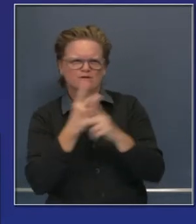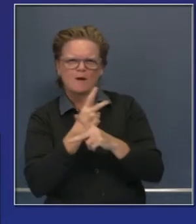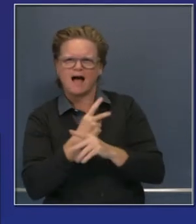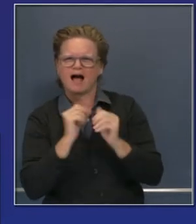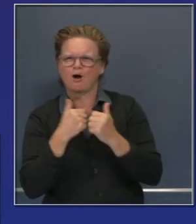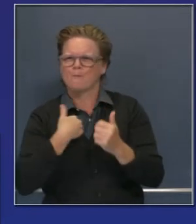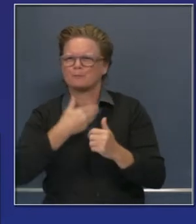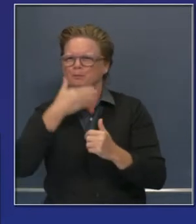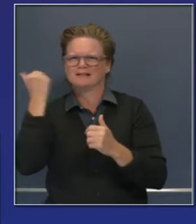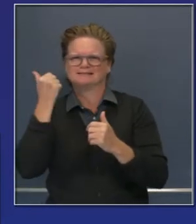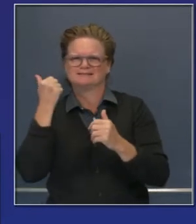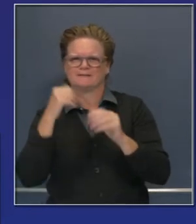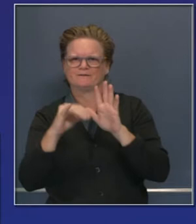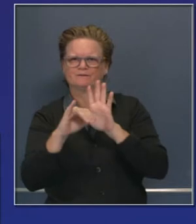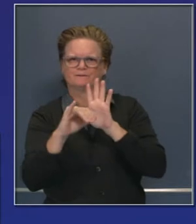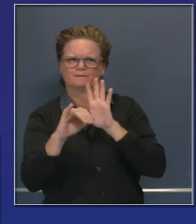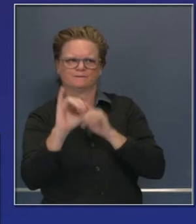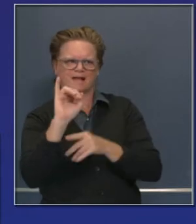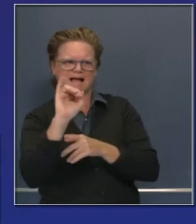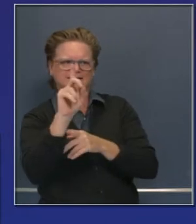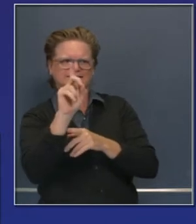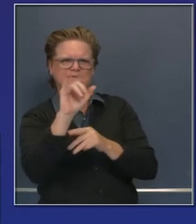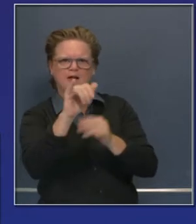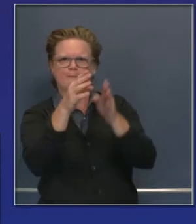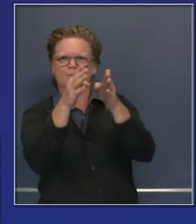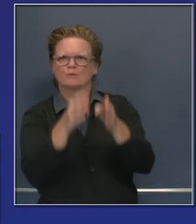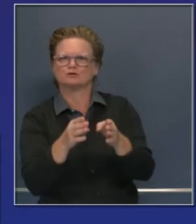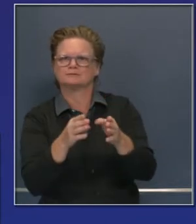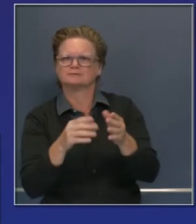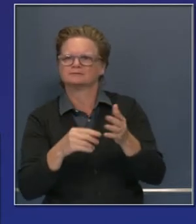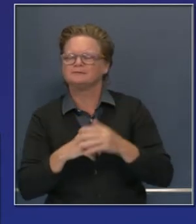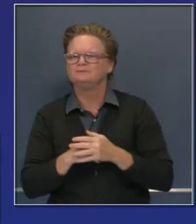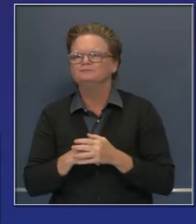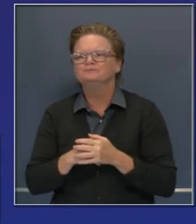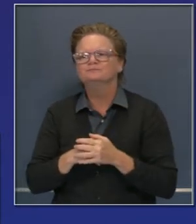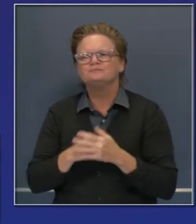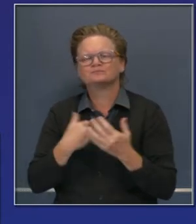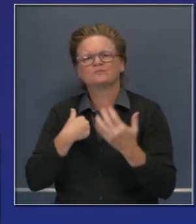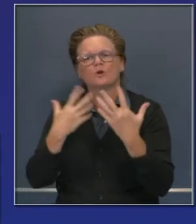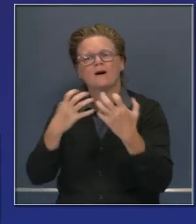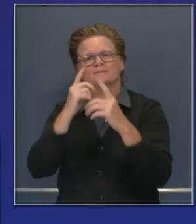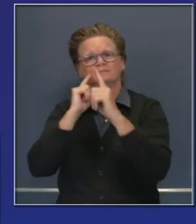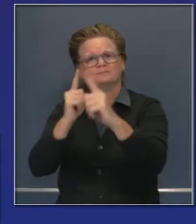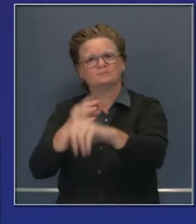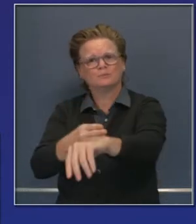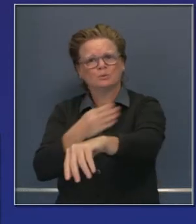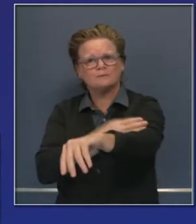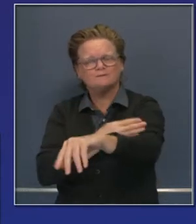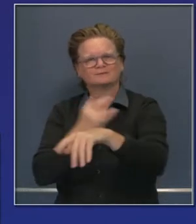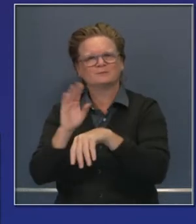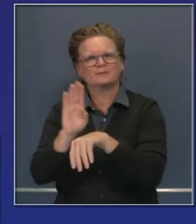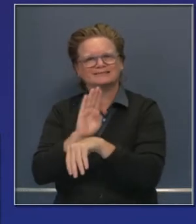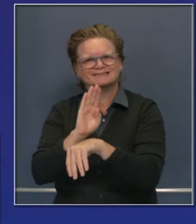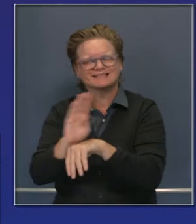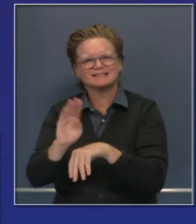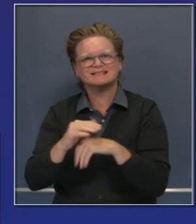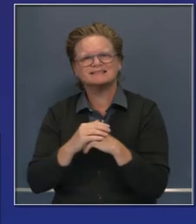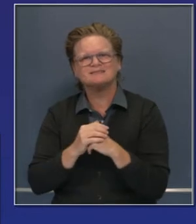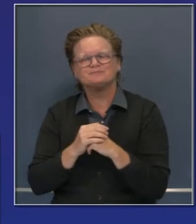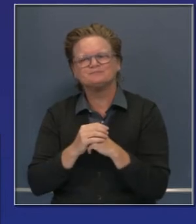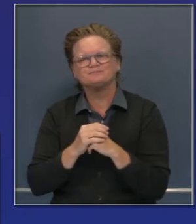avanzando y también estamos viendo procesos de mejora en sistemas de comercio,